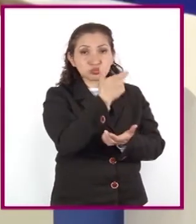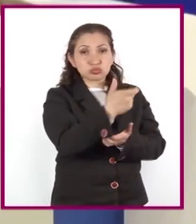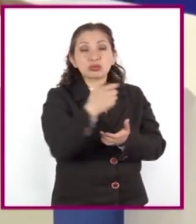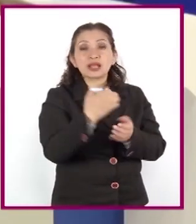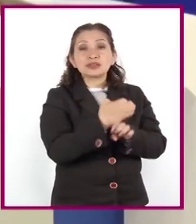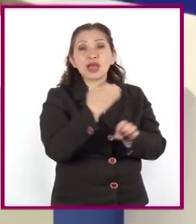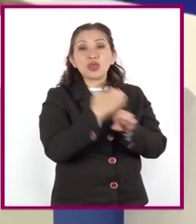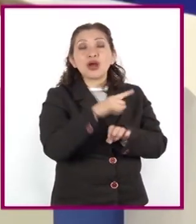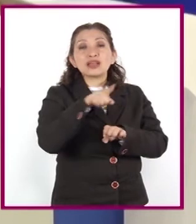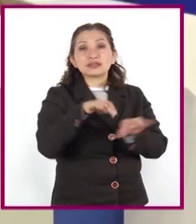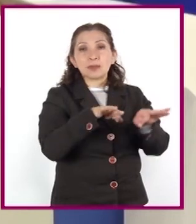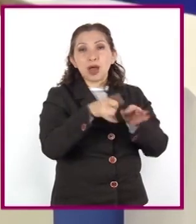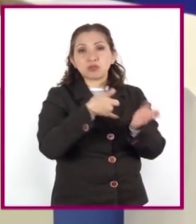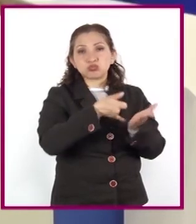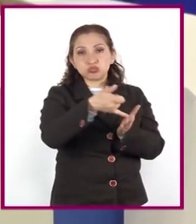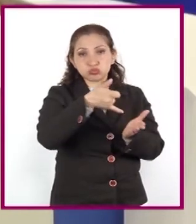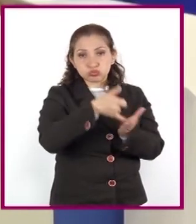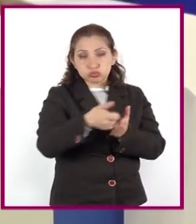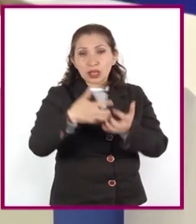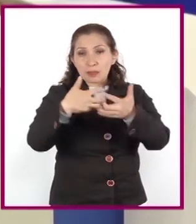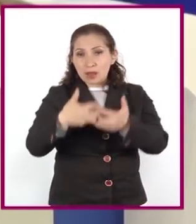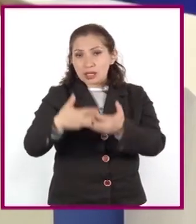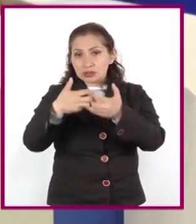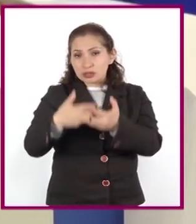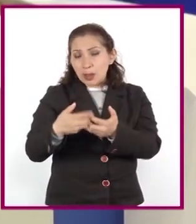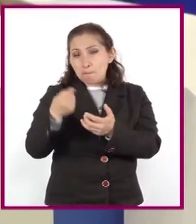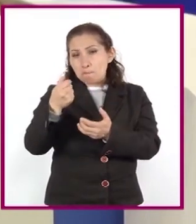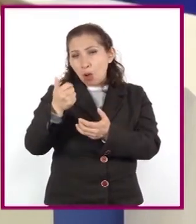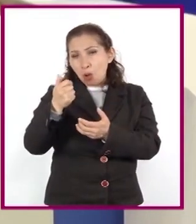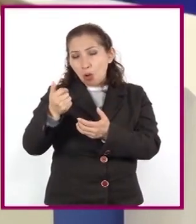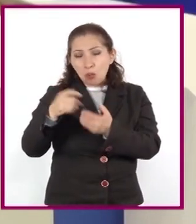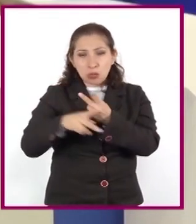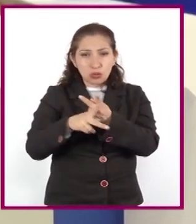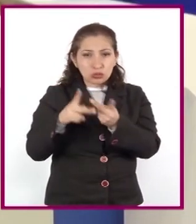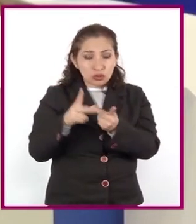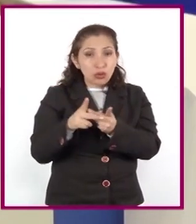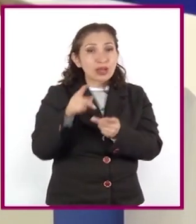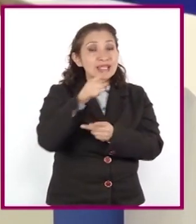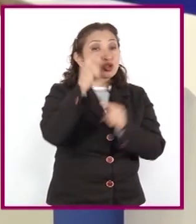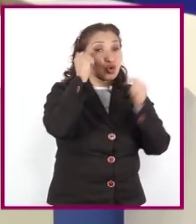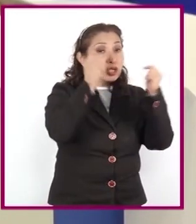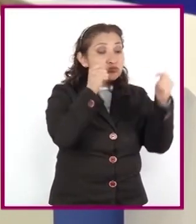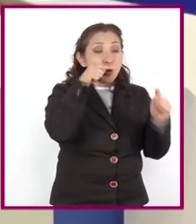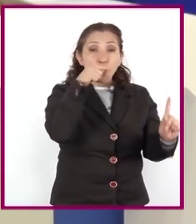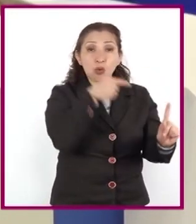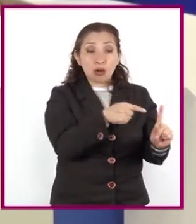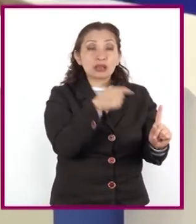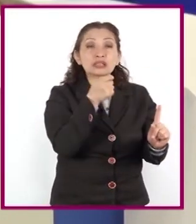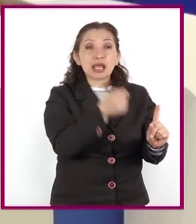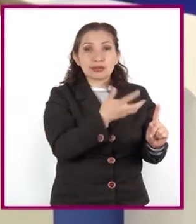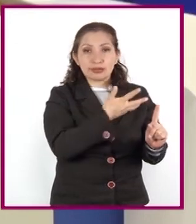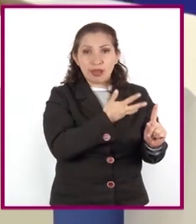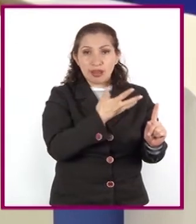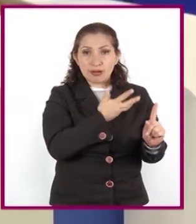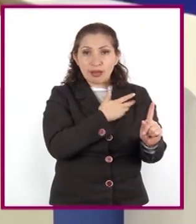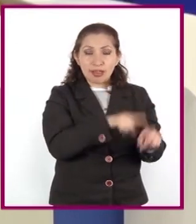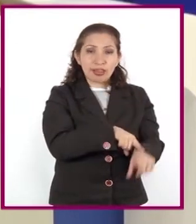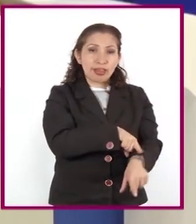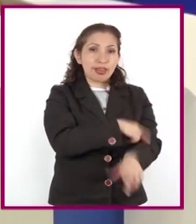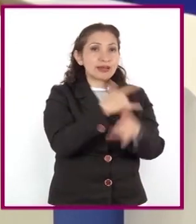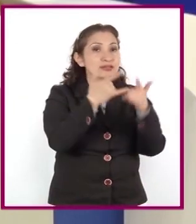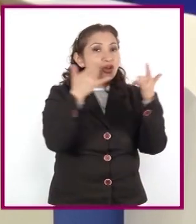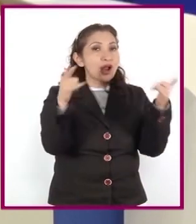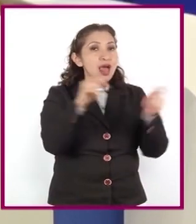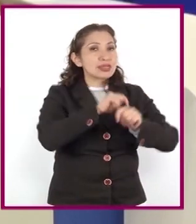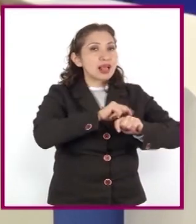basa en la agricultura, la industria ligera y el turismo. La industria del turismo se basa en la larga historia